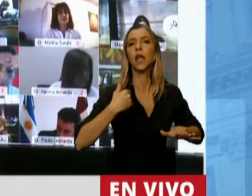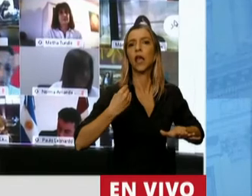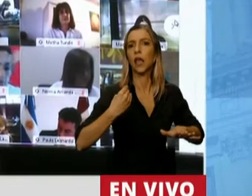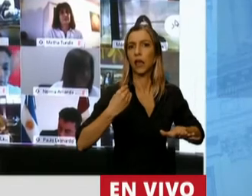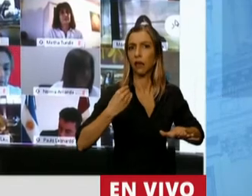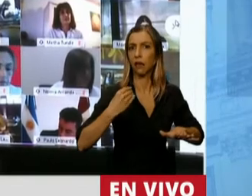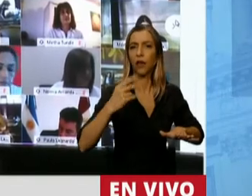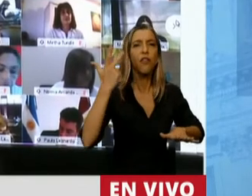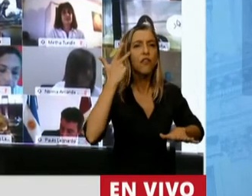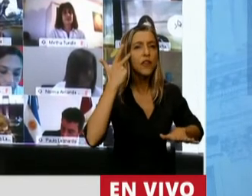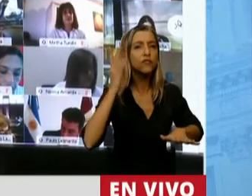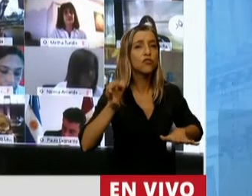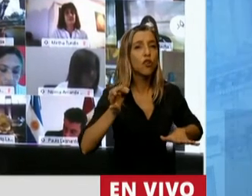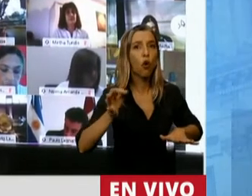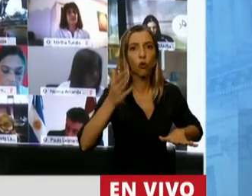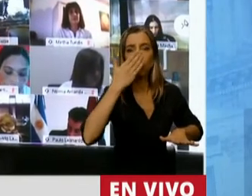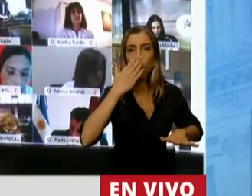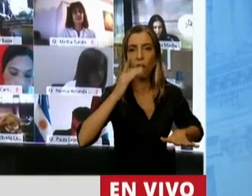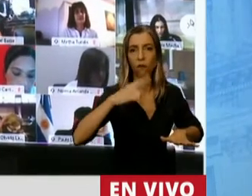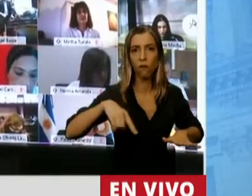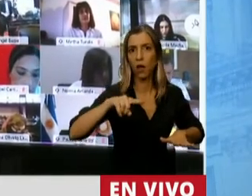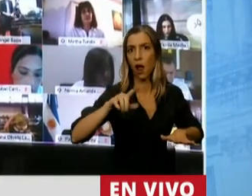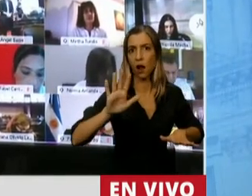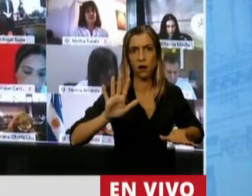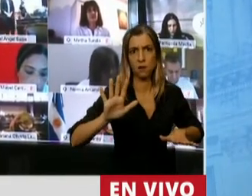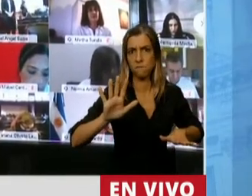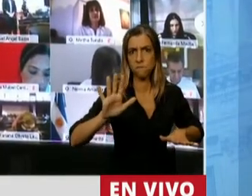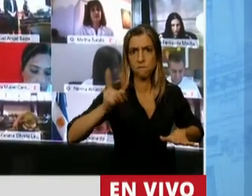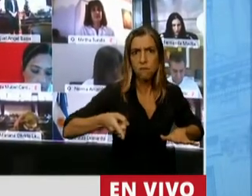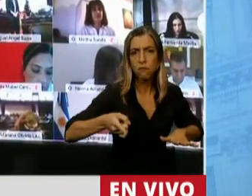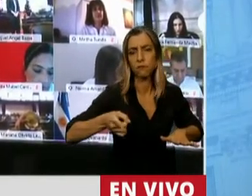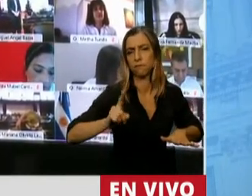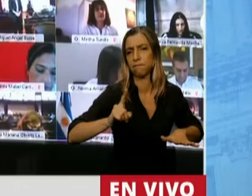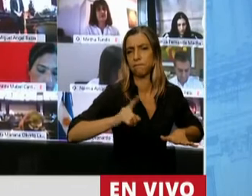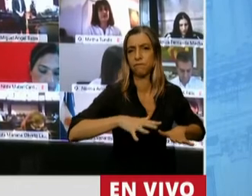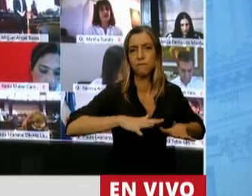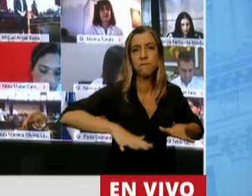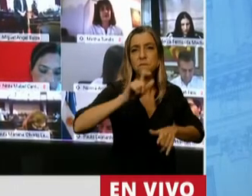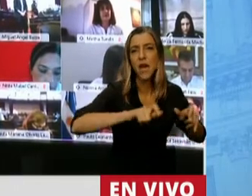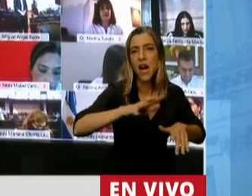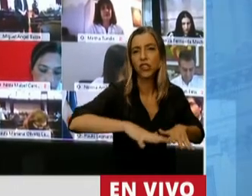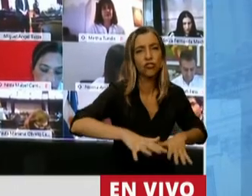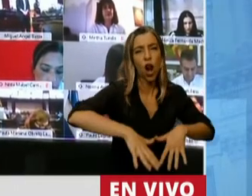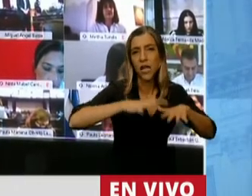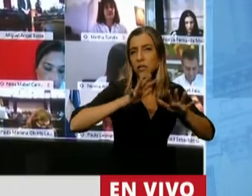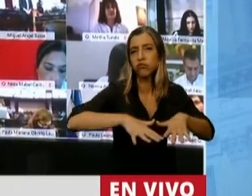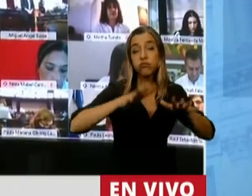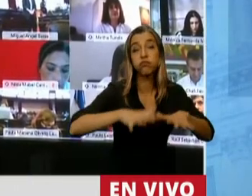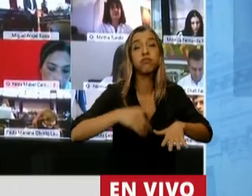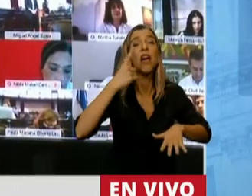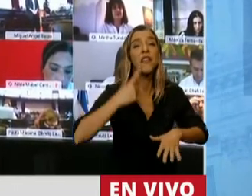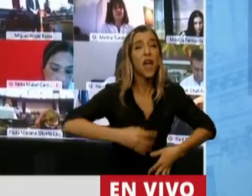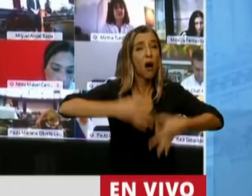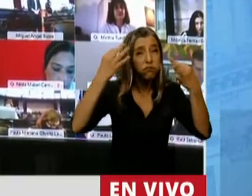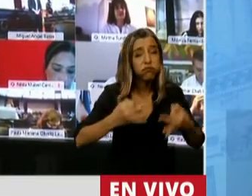Pero la verdad que nuestro pueblo no esperó y espontáneamente el 17 de octubre desde todos los